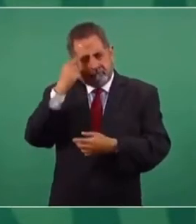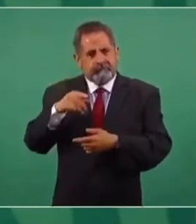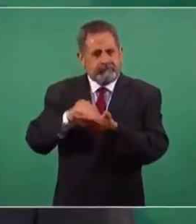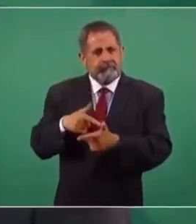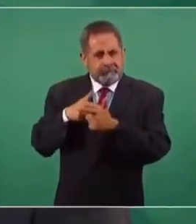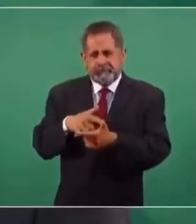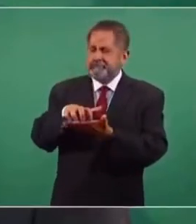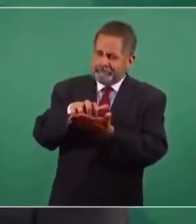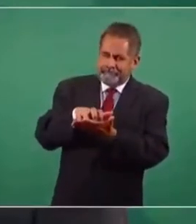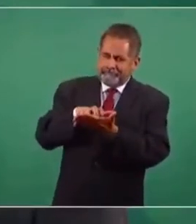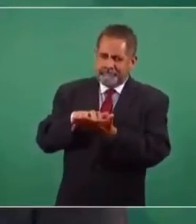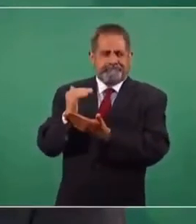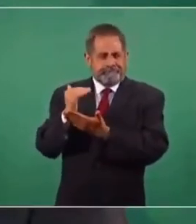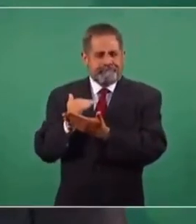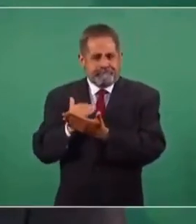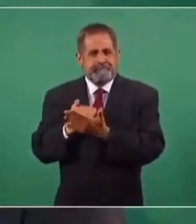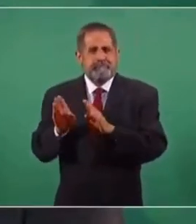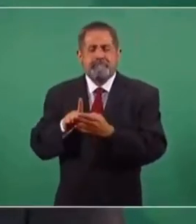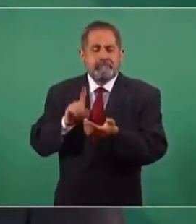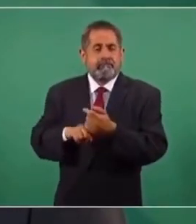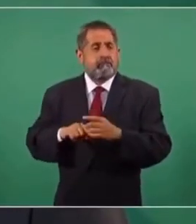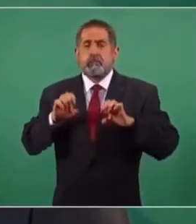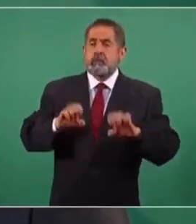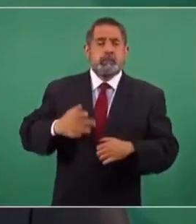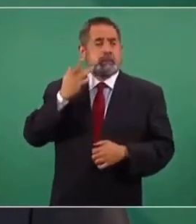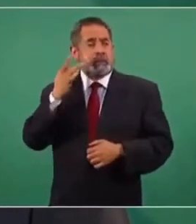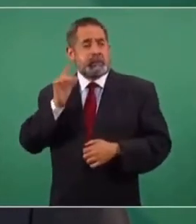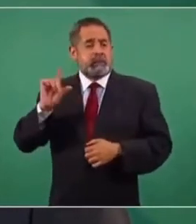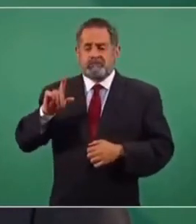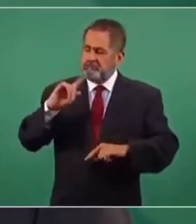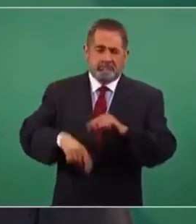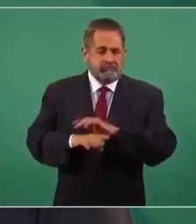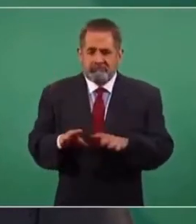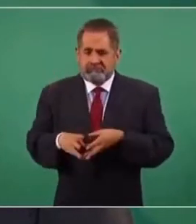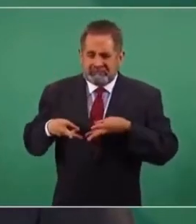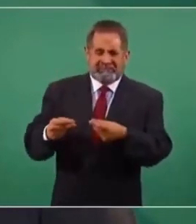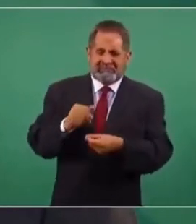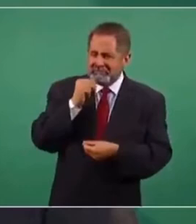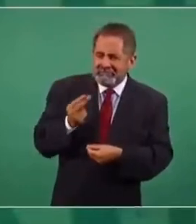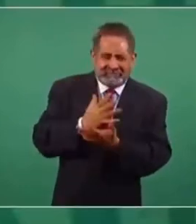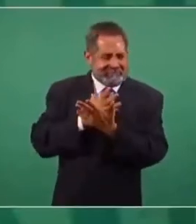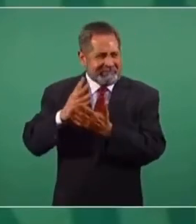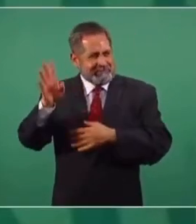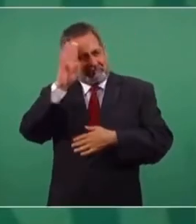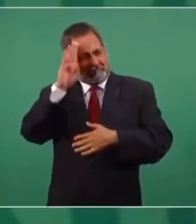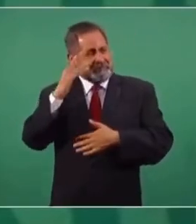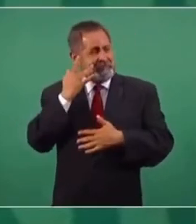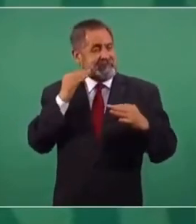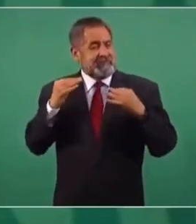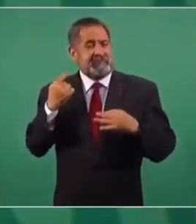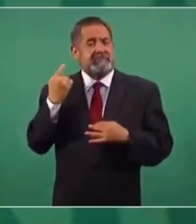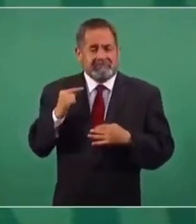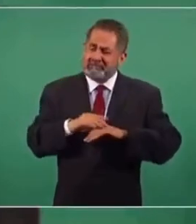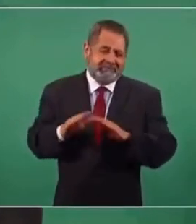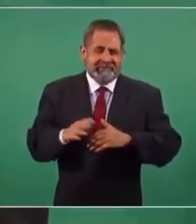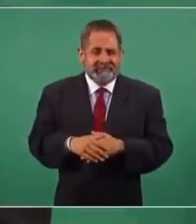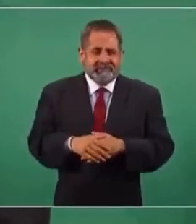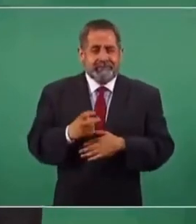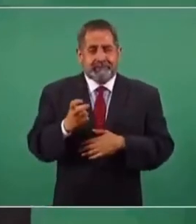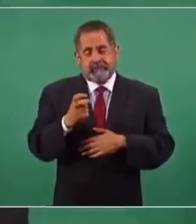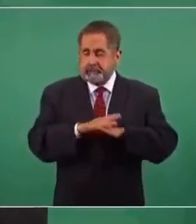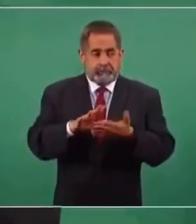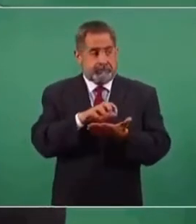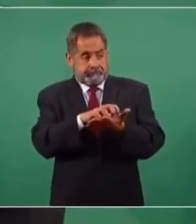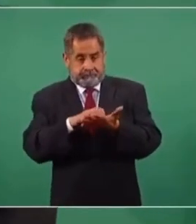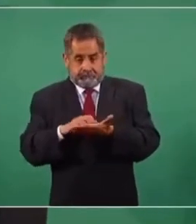ahorrando y terminando con lujos y gastos excesivos, extravagantes, onerosos, porque todo eso es lo que nos